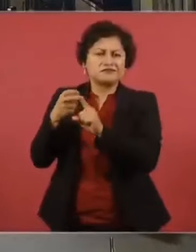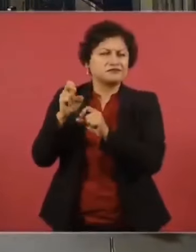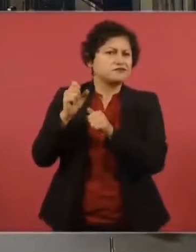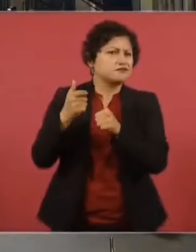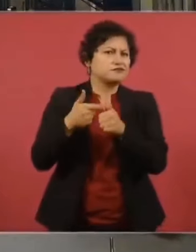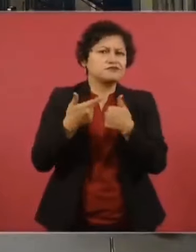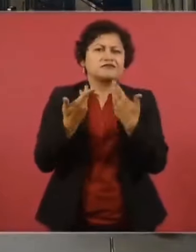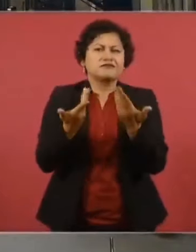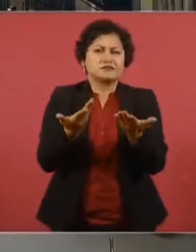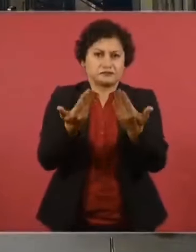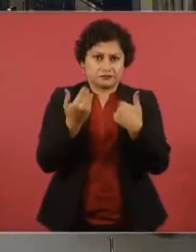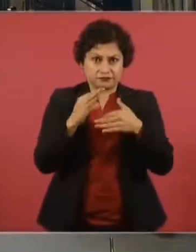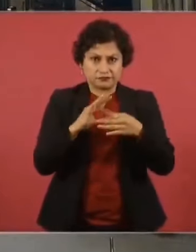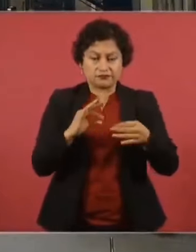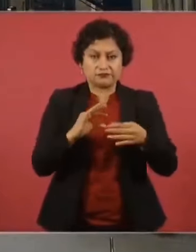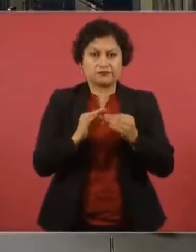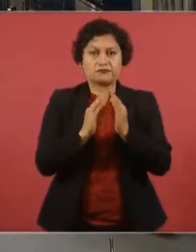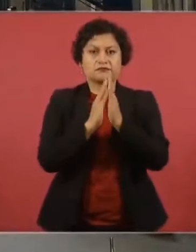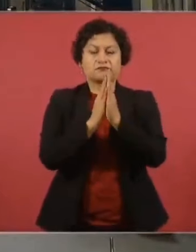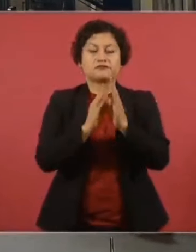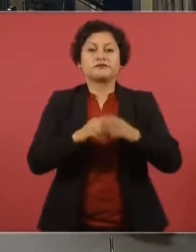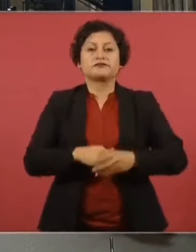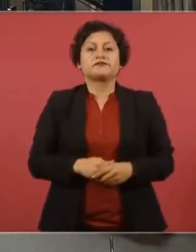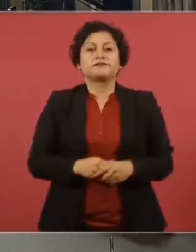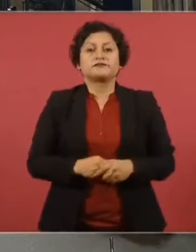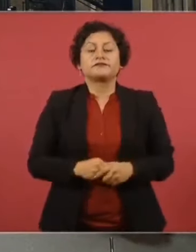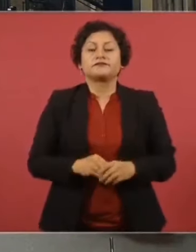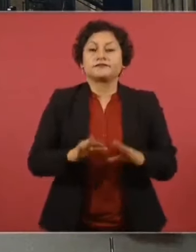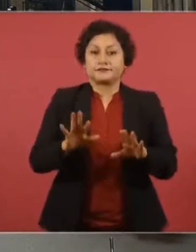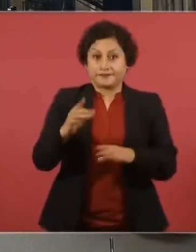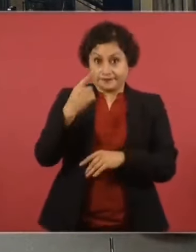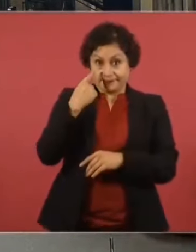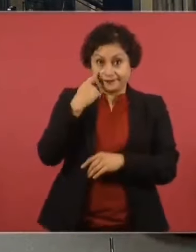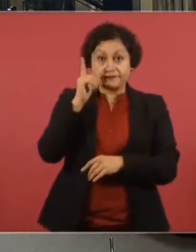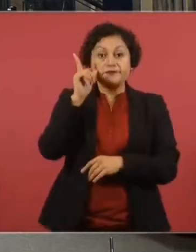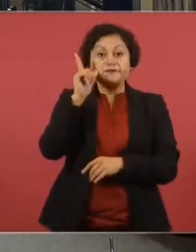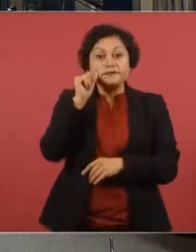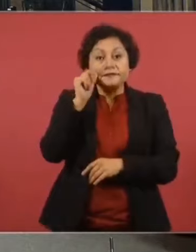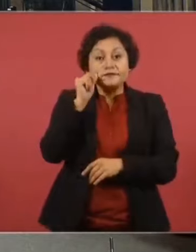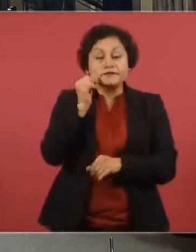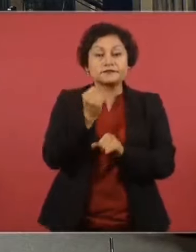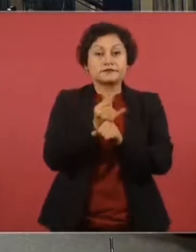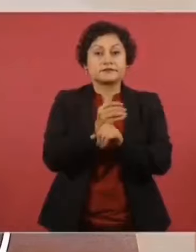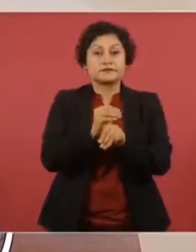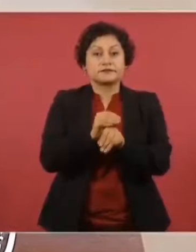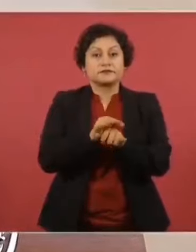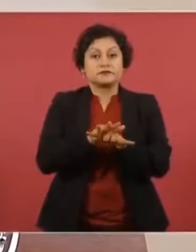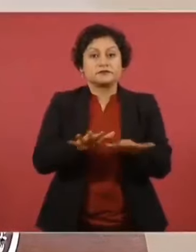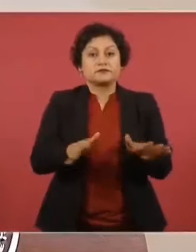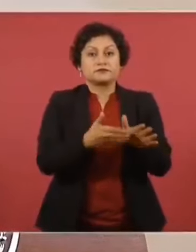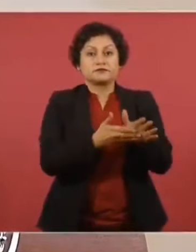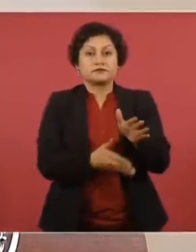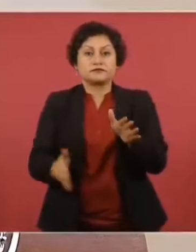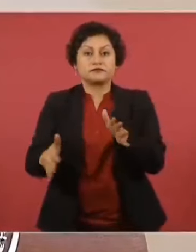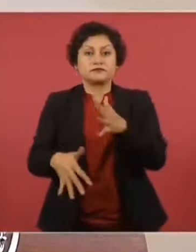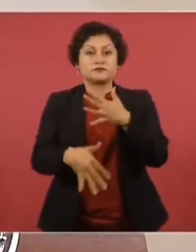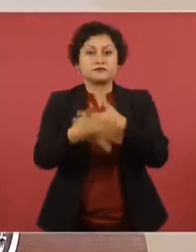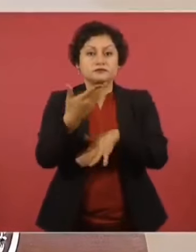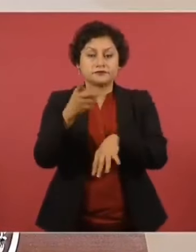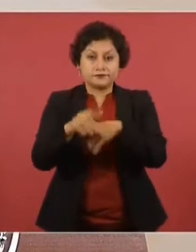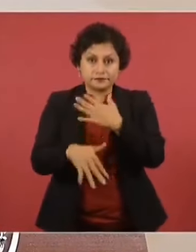Bueno, mañana vamos a tener el informe quincenal de seguridad